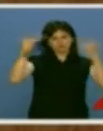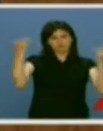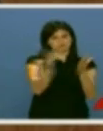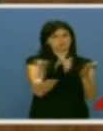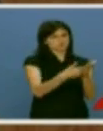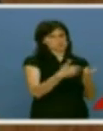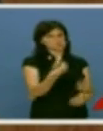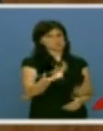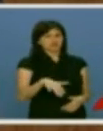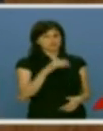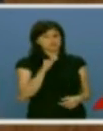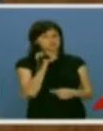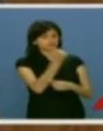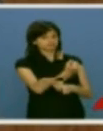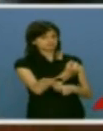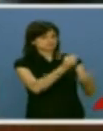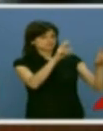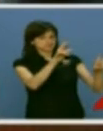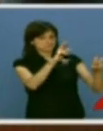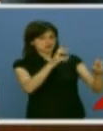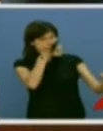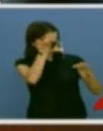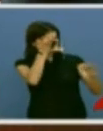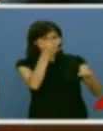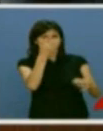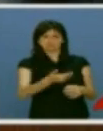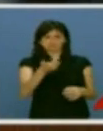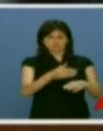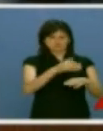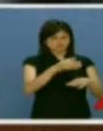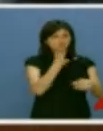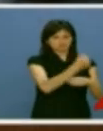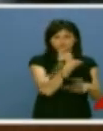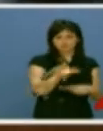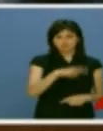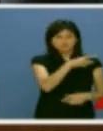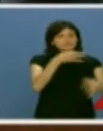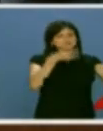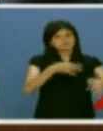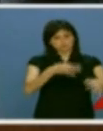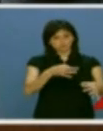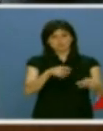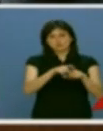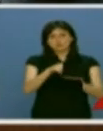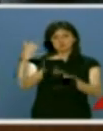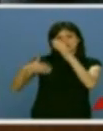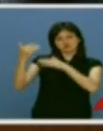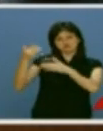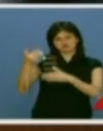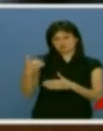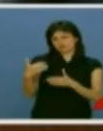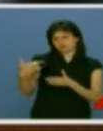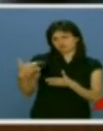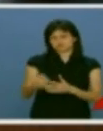donde le apoyé en las cuestiones más espinosas de la anterior legislatura. Y esté usted seguro de ese apoyo, como ya ocurrió en el pasado más inmediato.